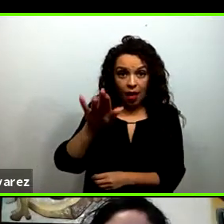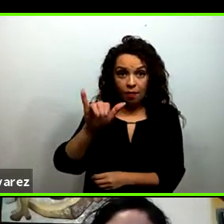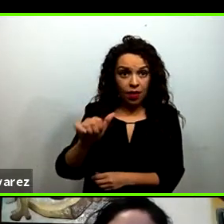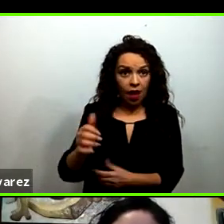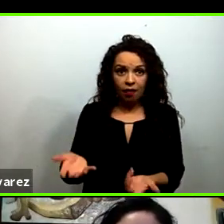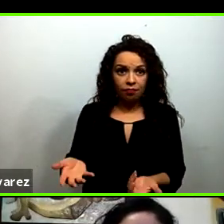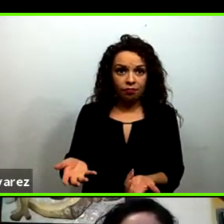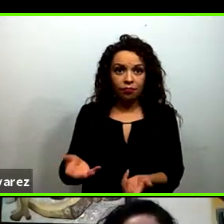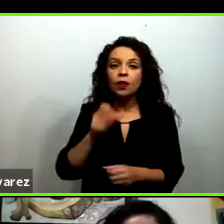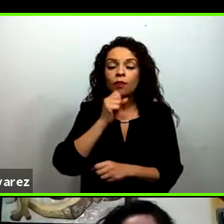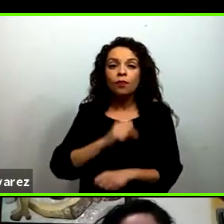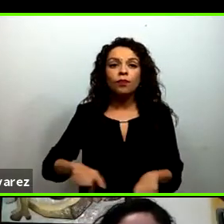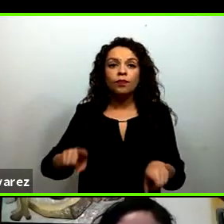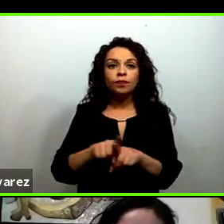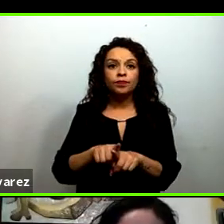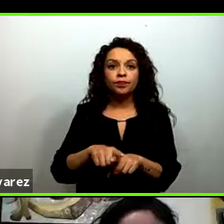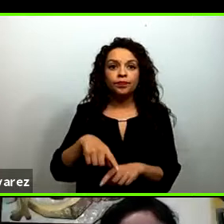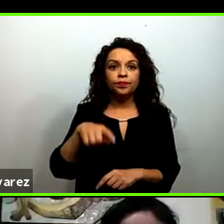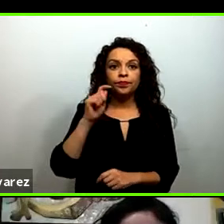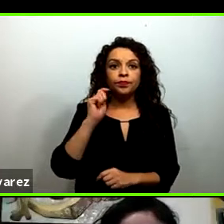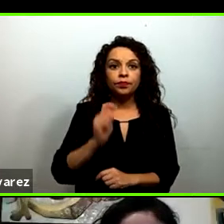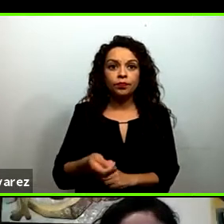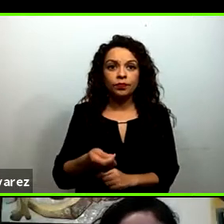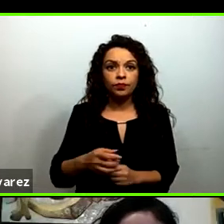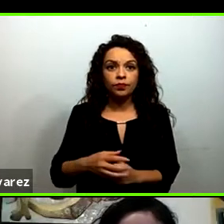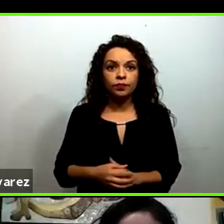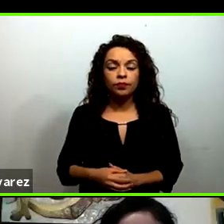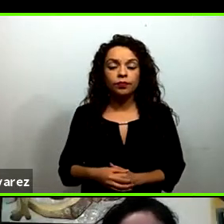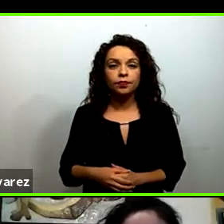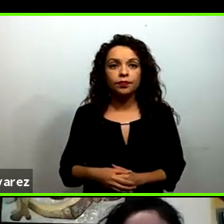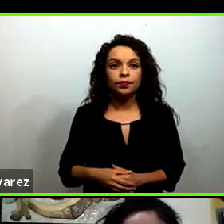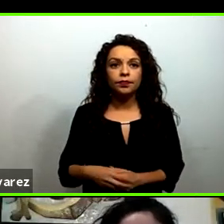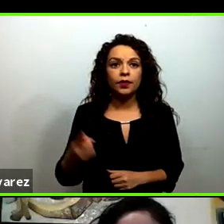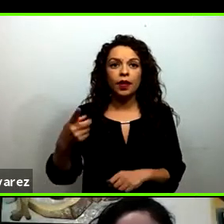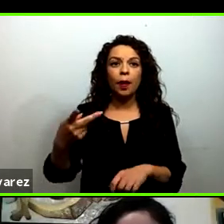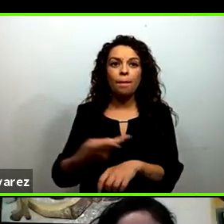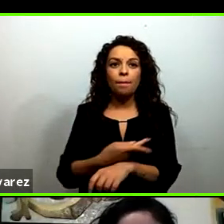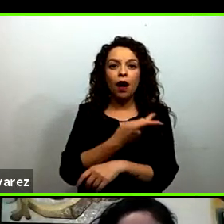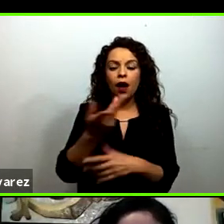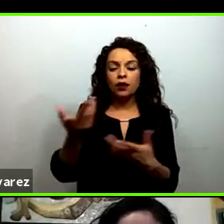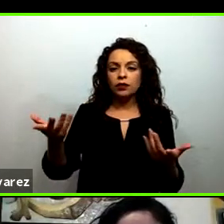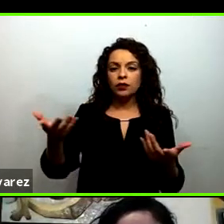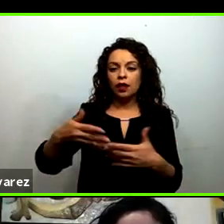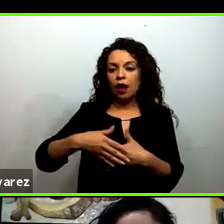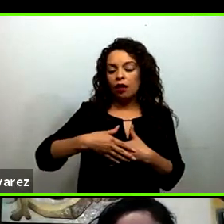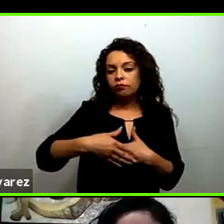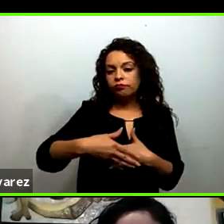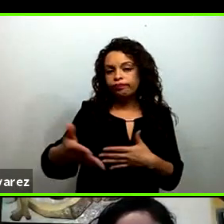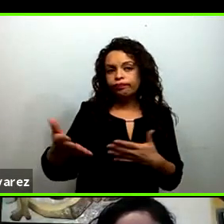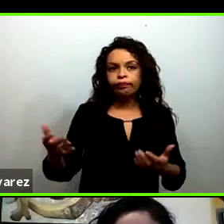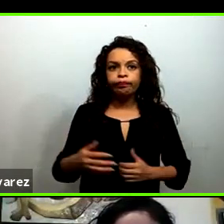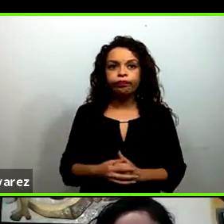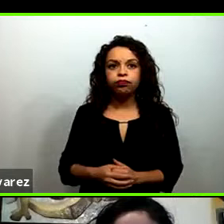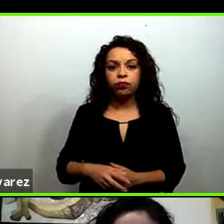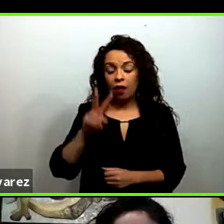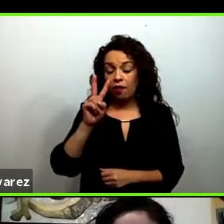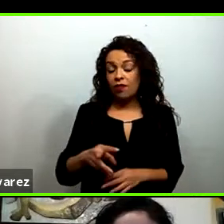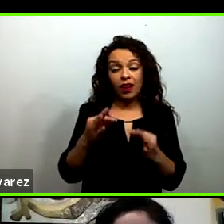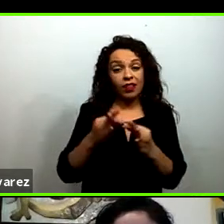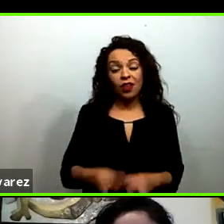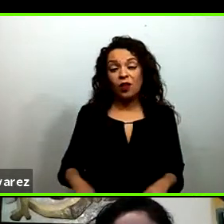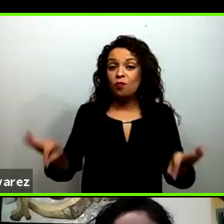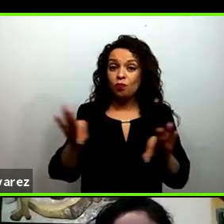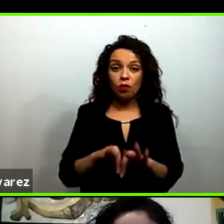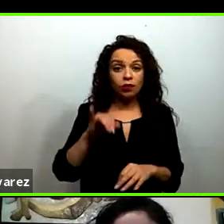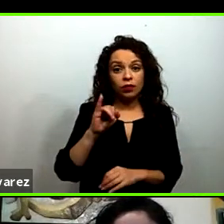también recién lo resaltaba Dalila creo que eso es un mensaje también muy importante y bueno tiene